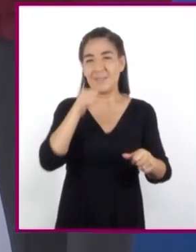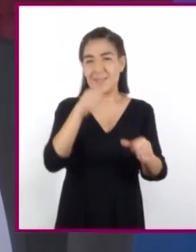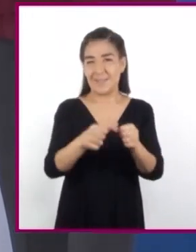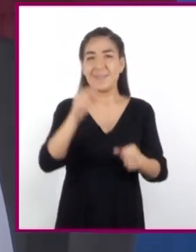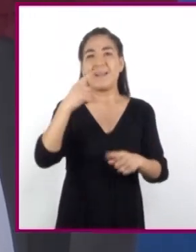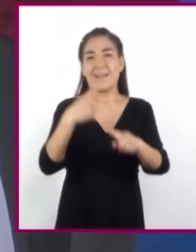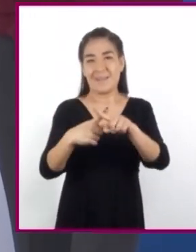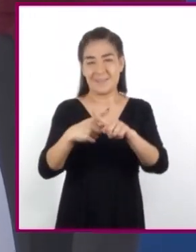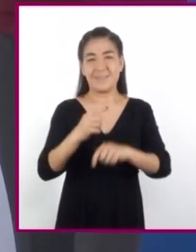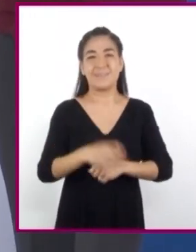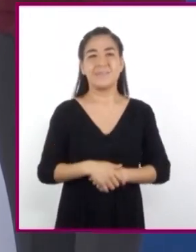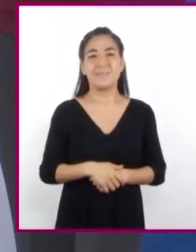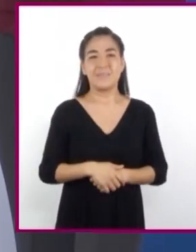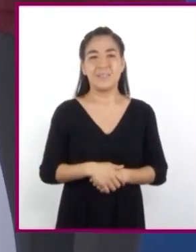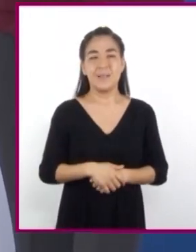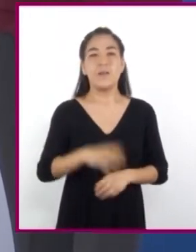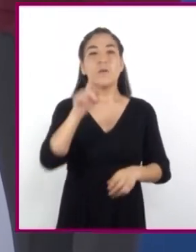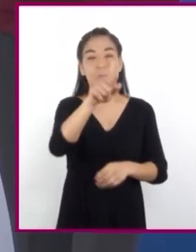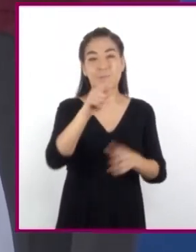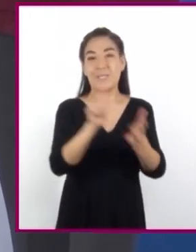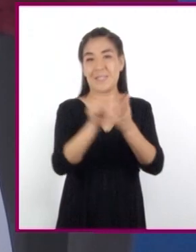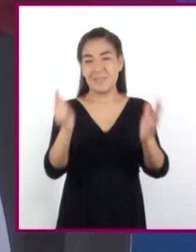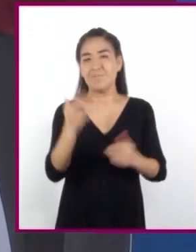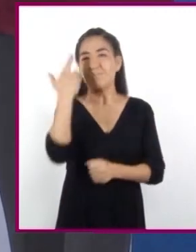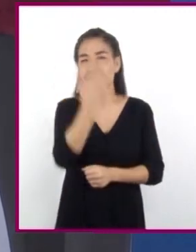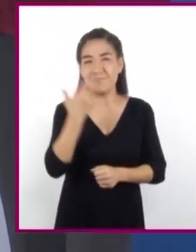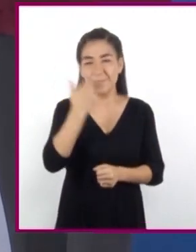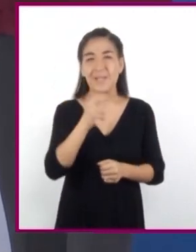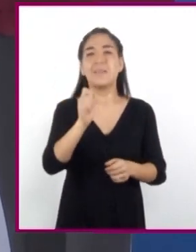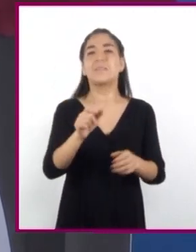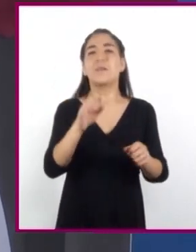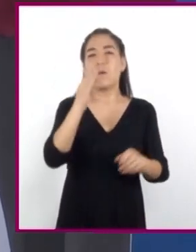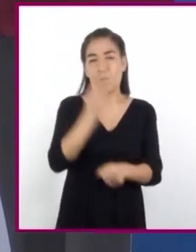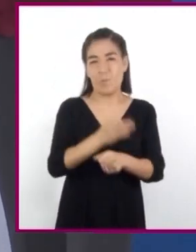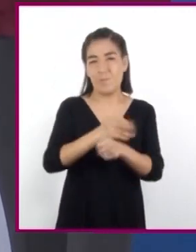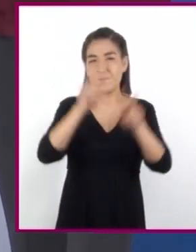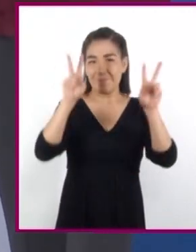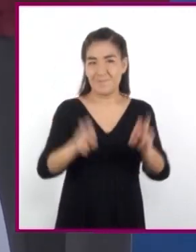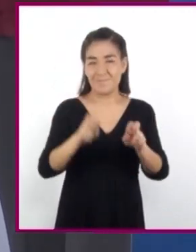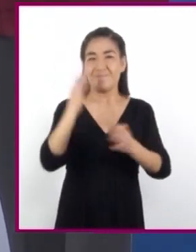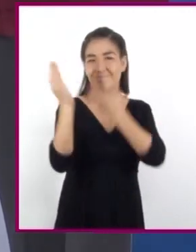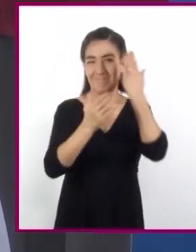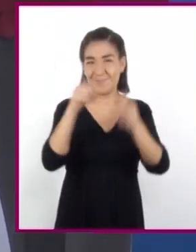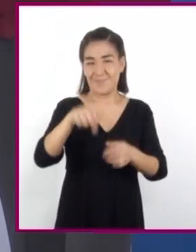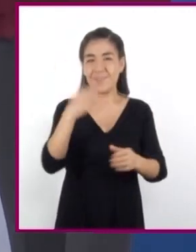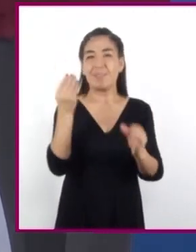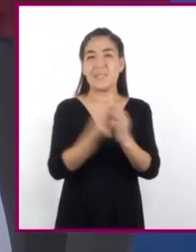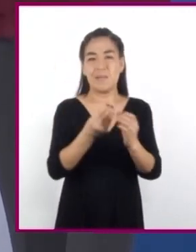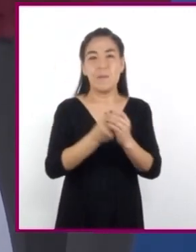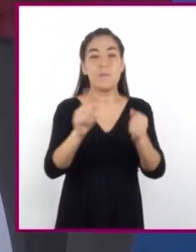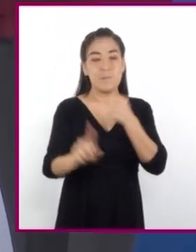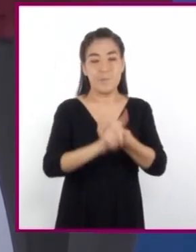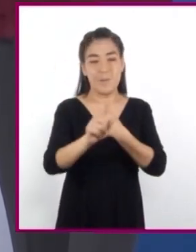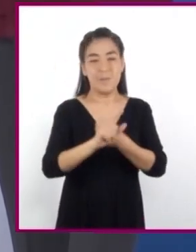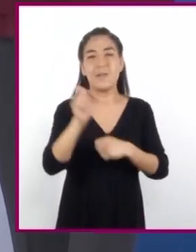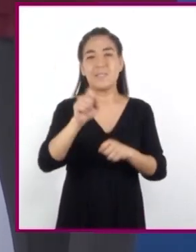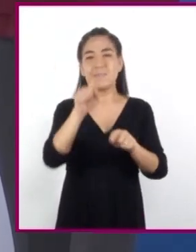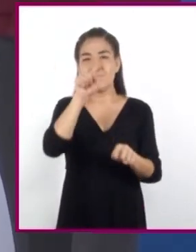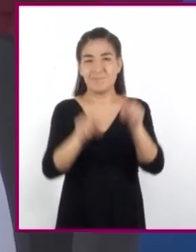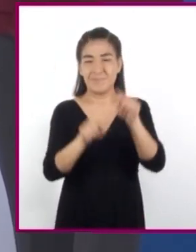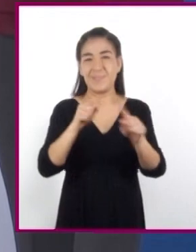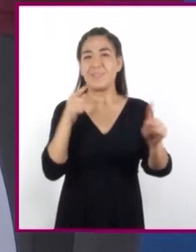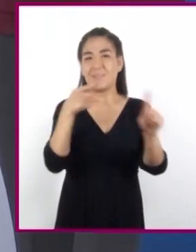X. Revisen en su libro de texto el tema que estudiamos en esta sesión, problemas de proporcionalidad